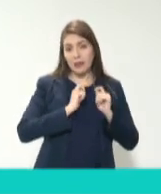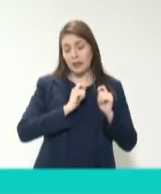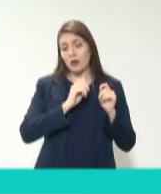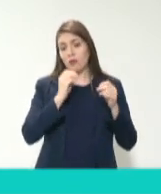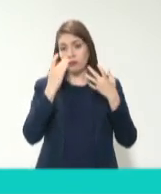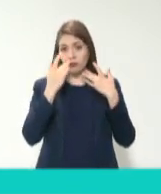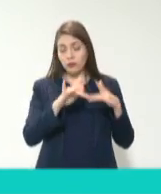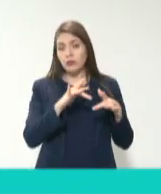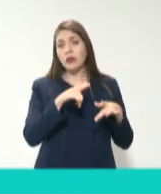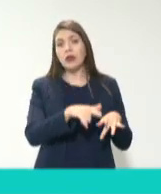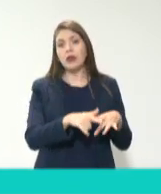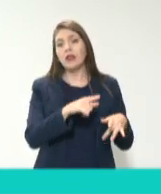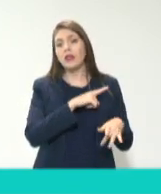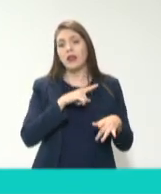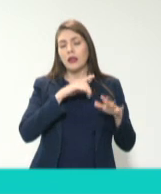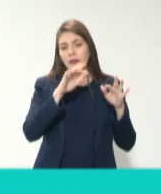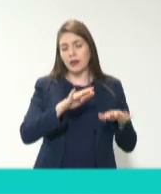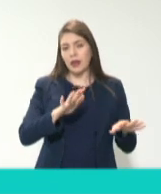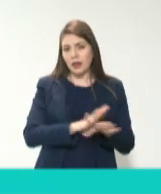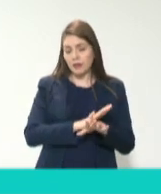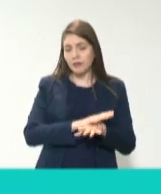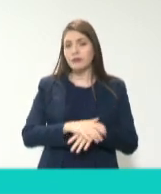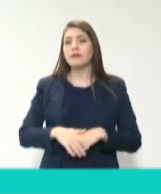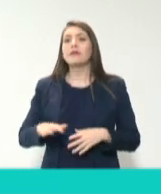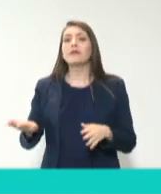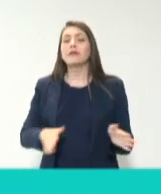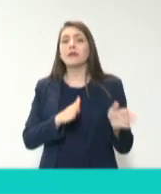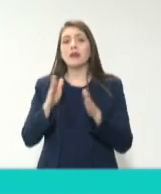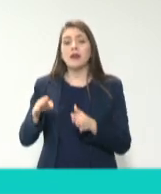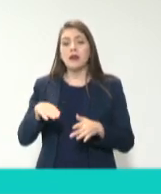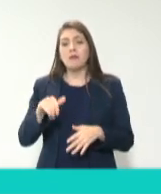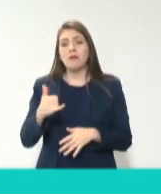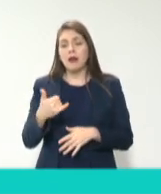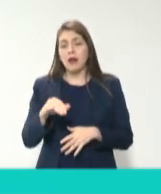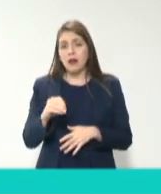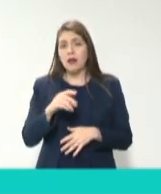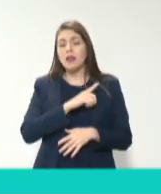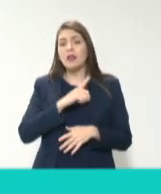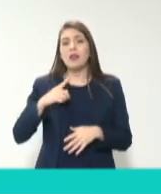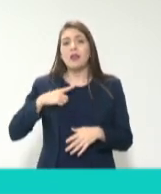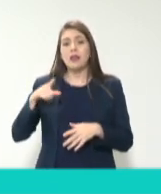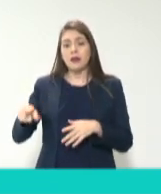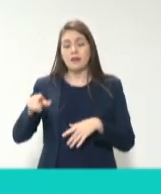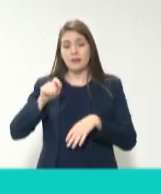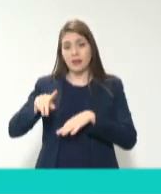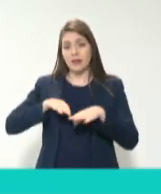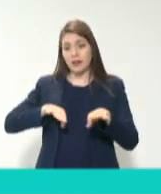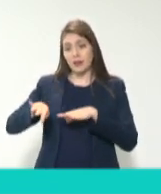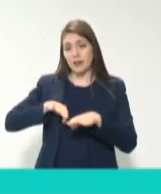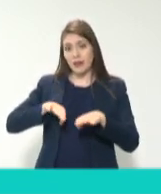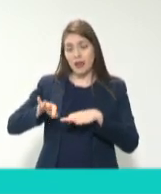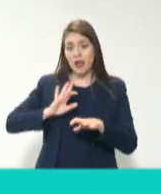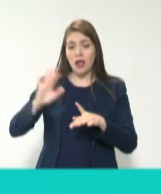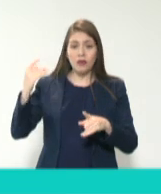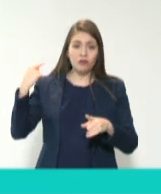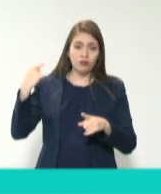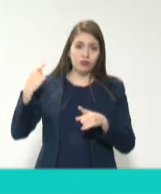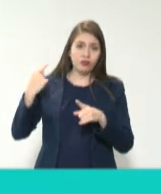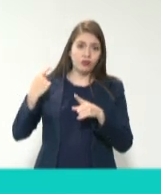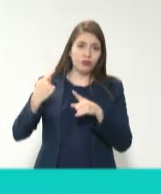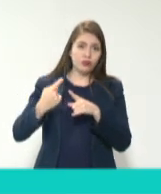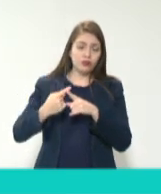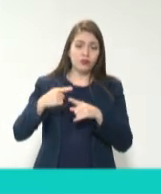la plataforma. En mayo tendrán que presentar por primera vez aquellos funcionarios que ya han venido trabajando para